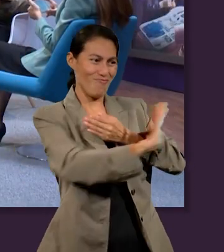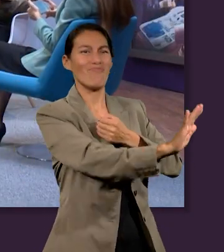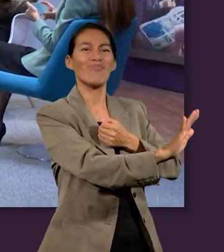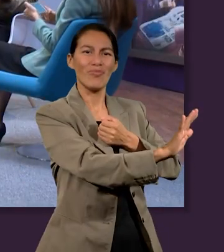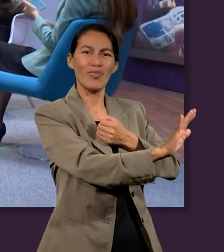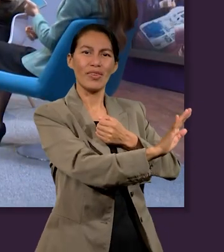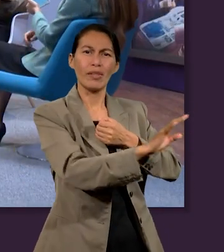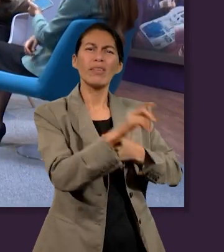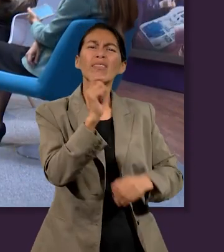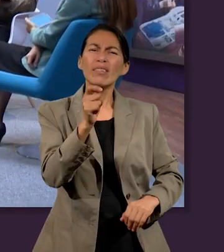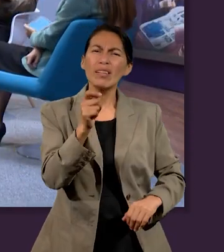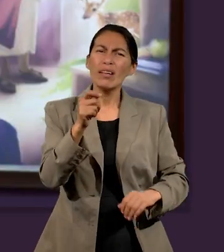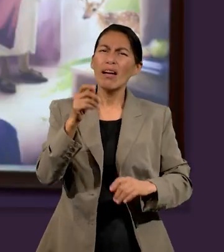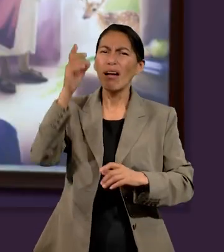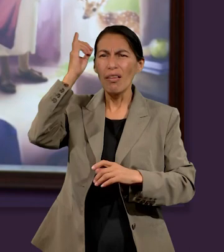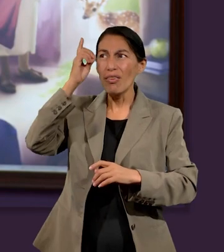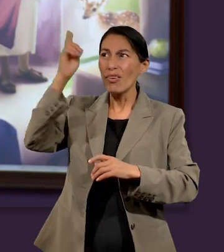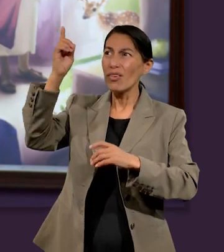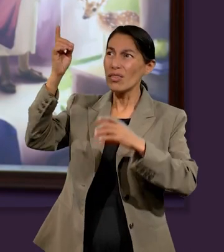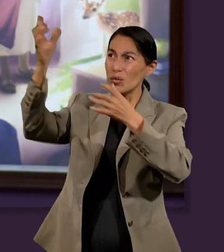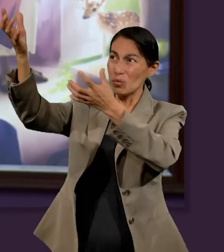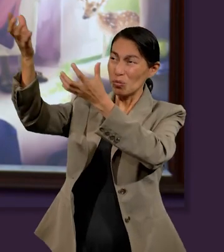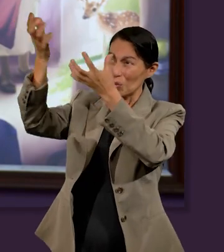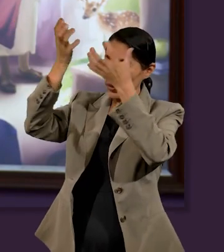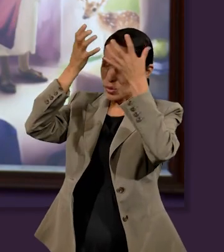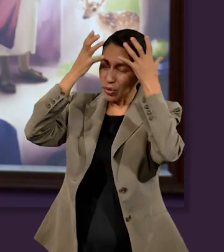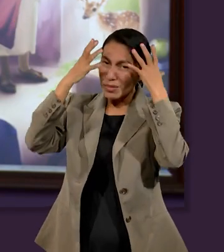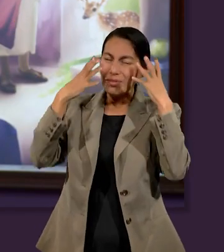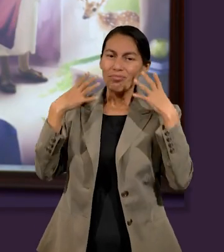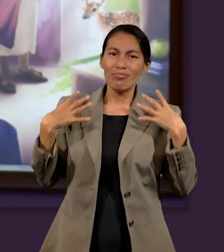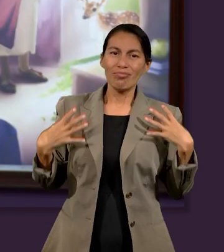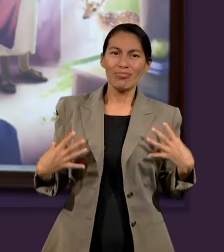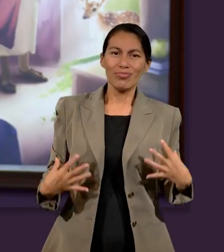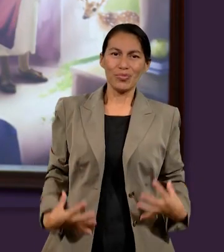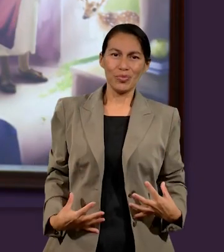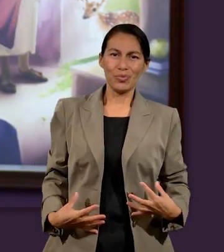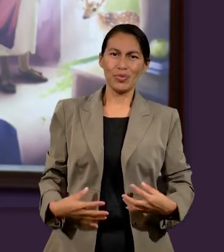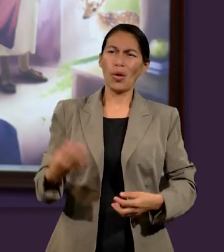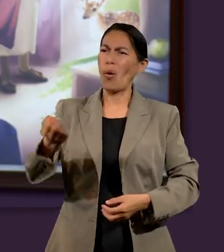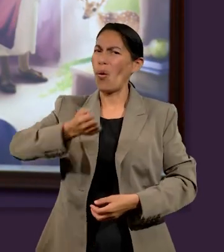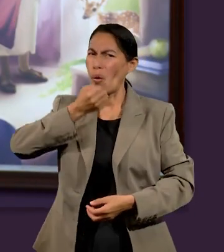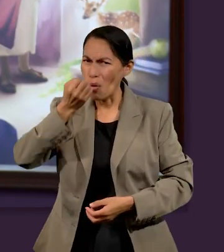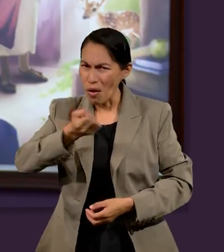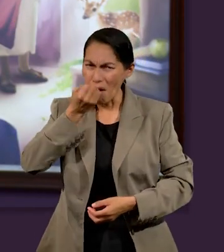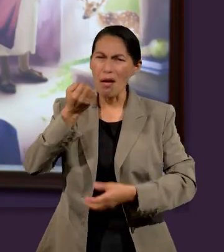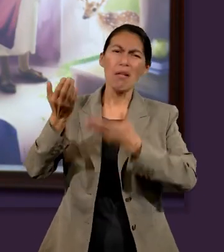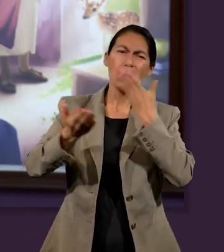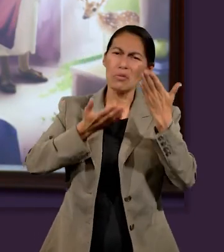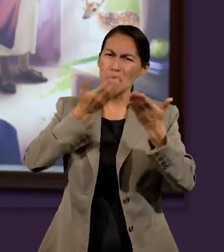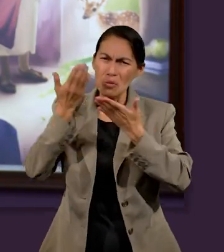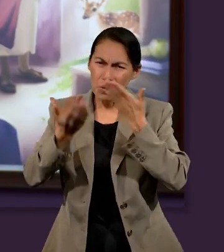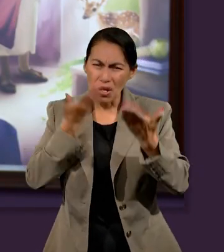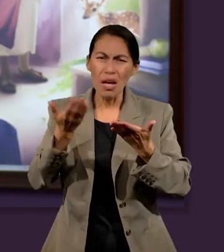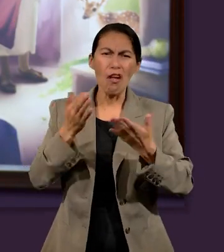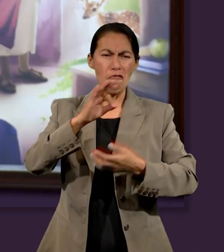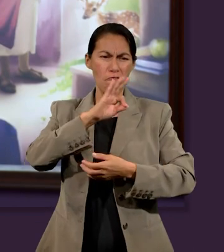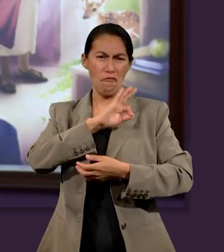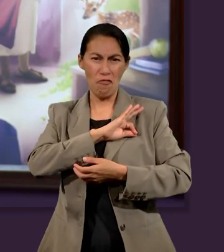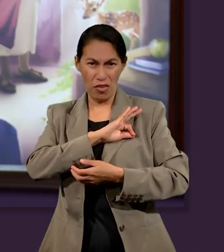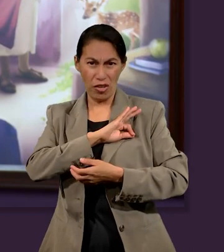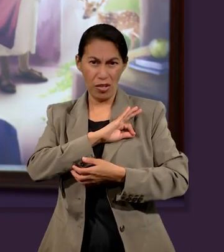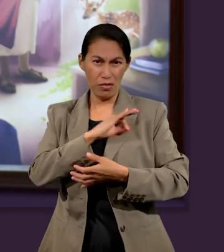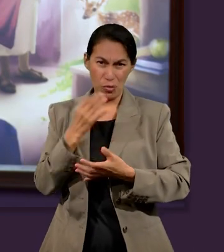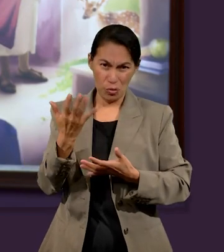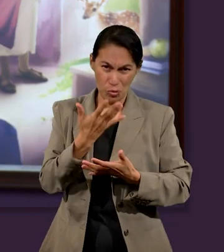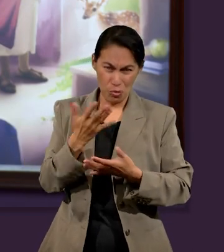esto de tomar la armadura de Dios es muy importante. Porque cuando Jesús presenta las